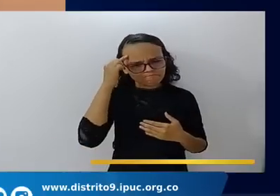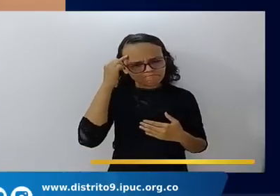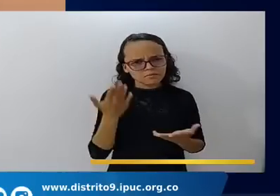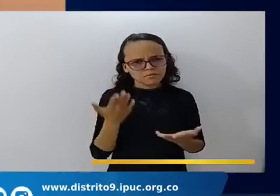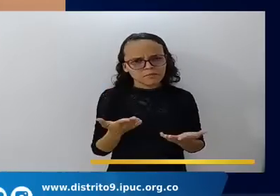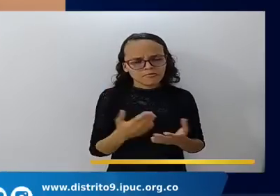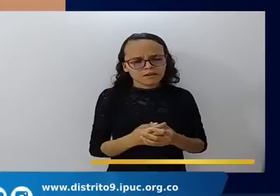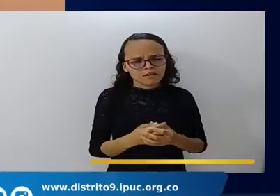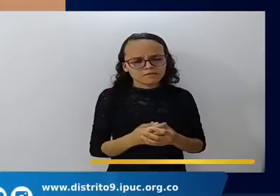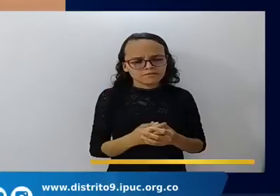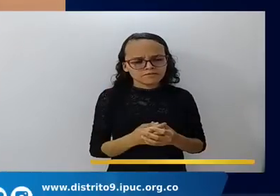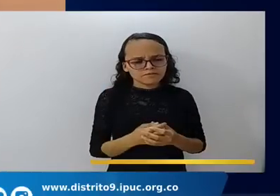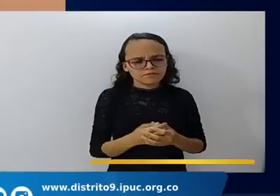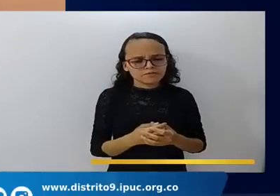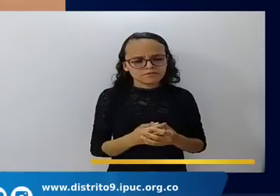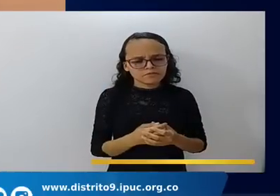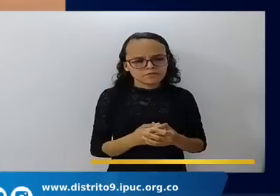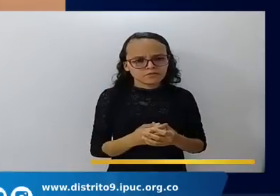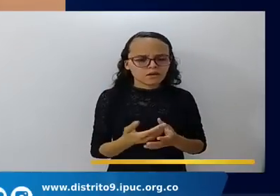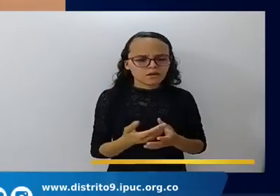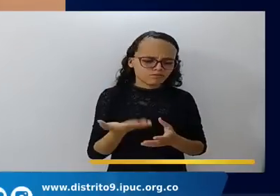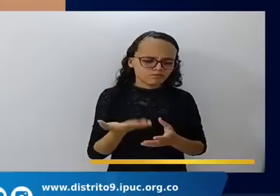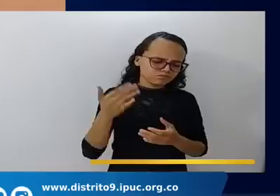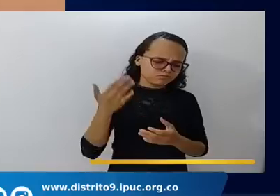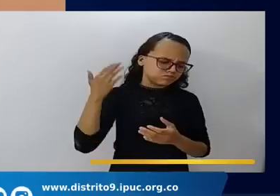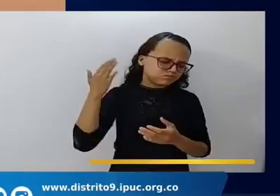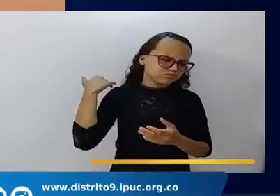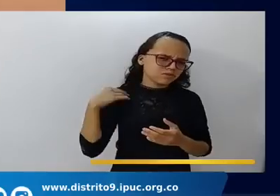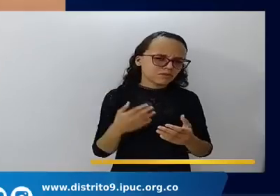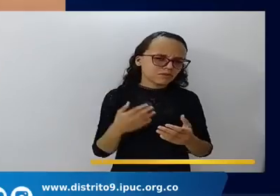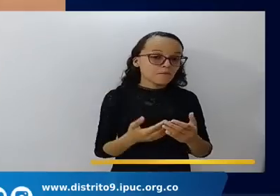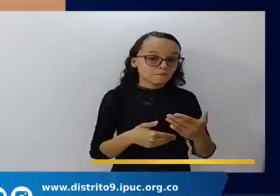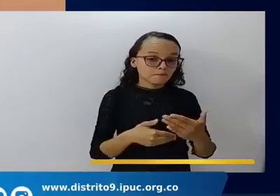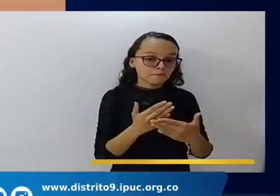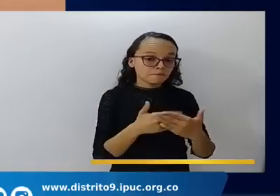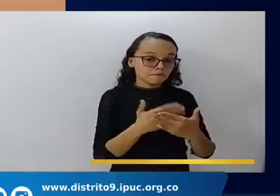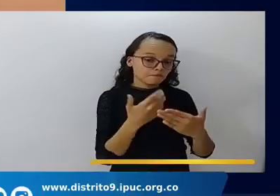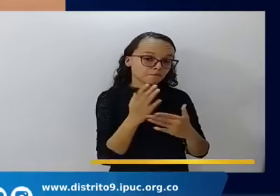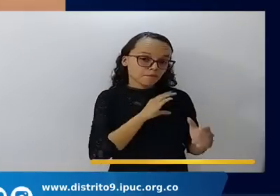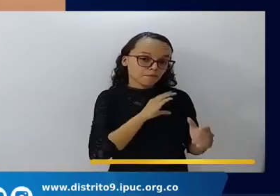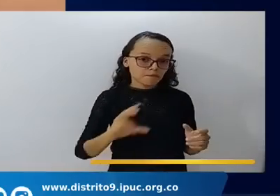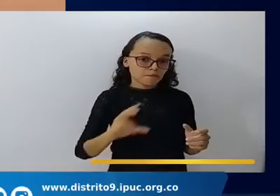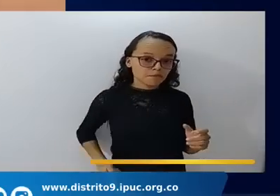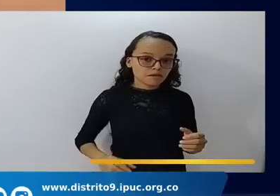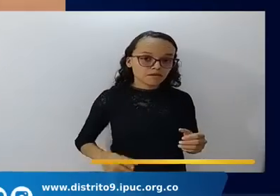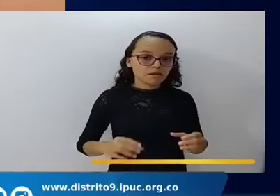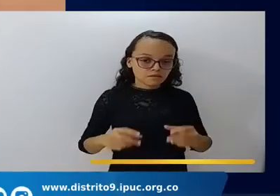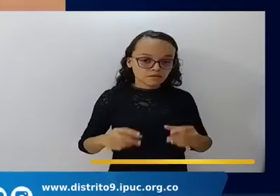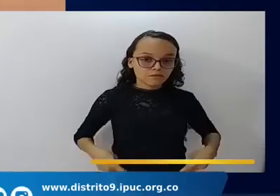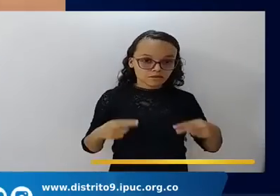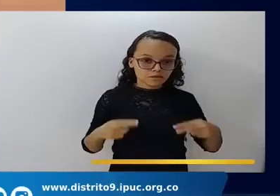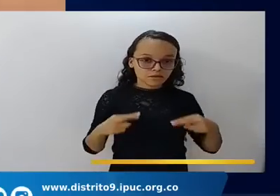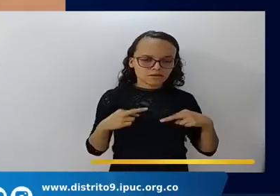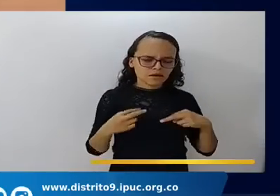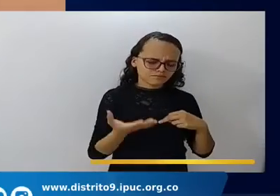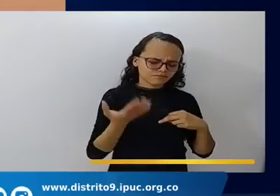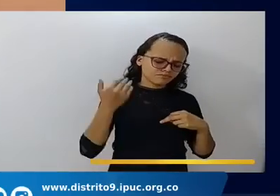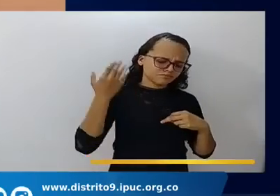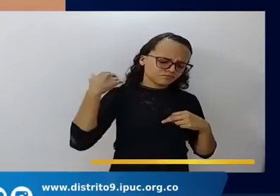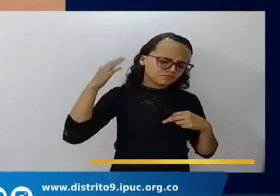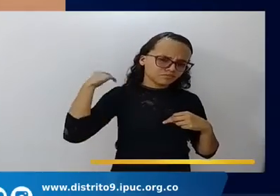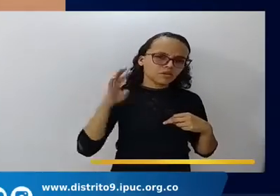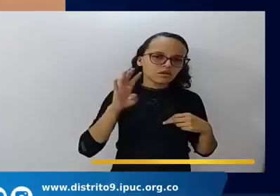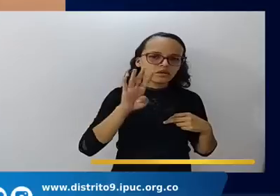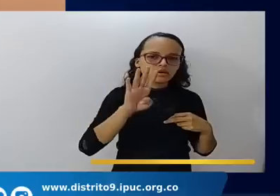comenzando la vida cristiana. Ahora, hace 49 años exactamente,